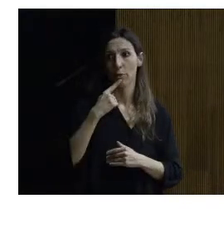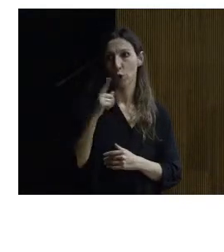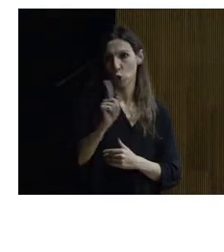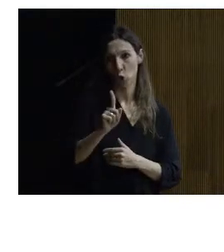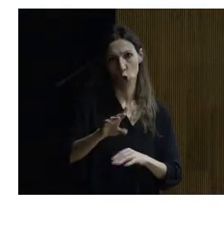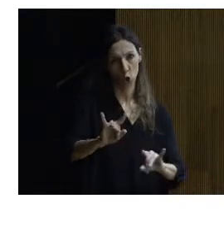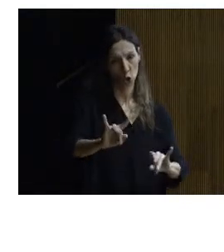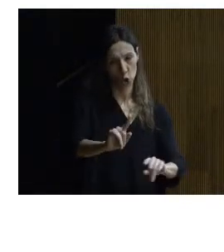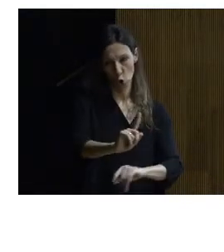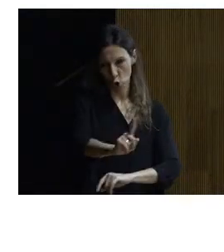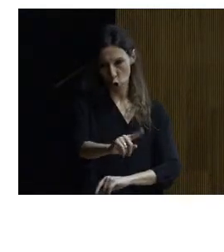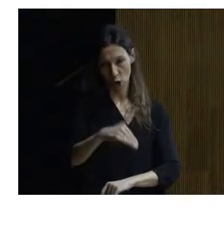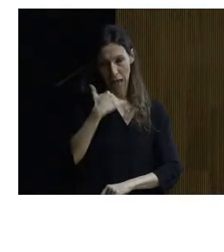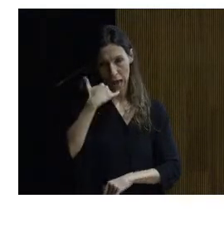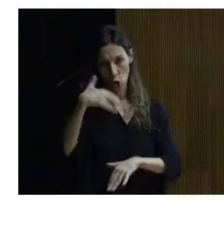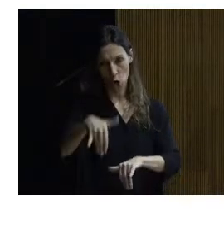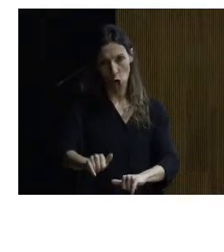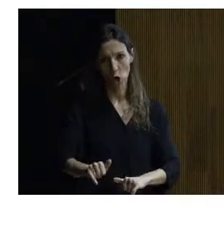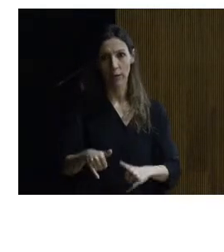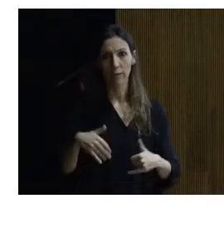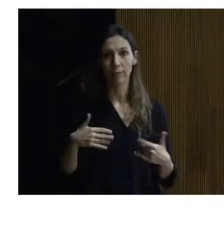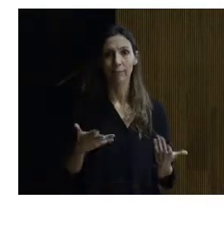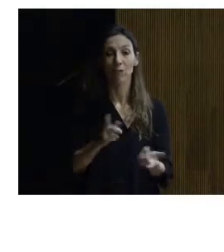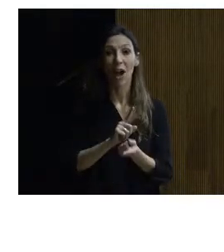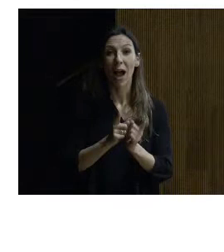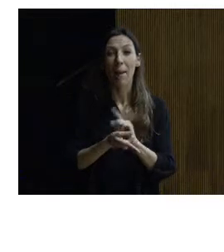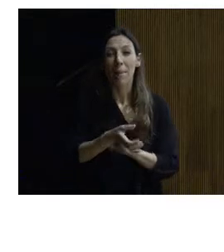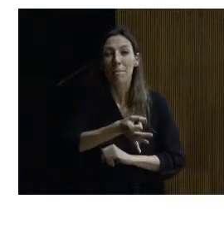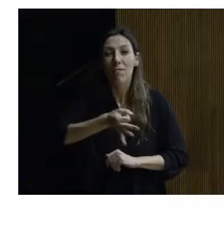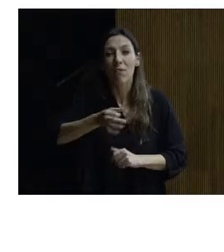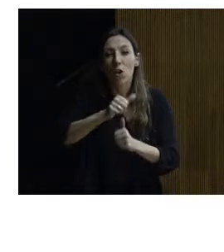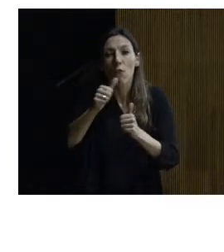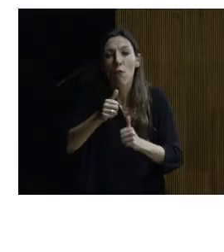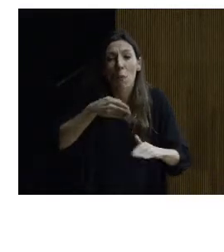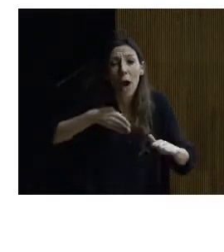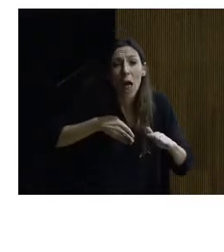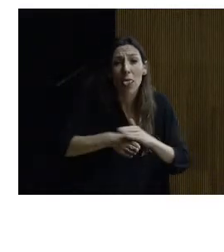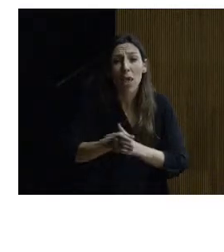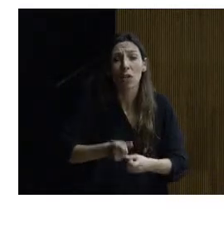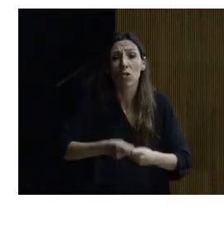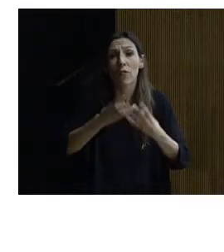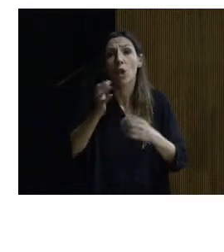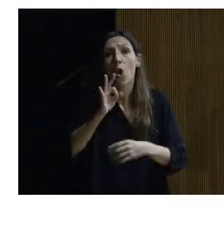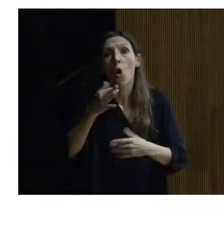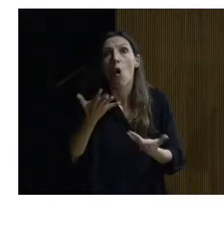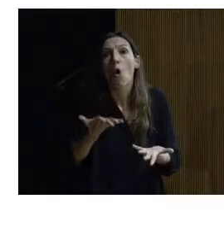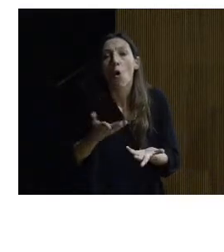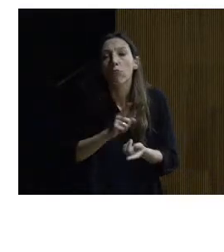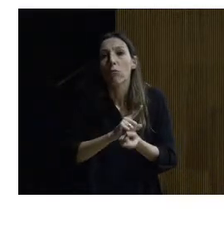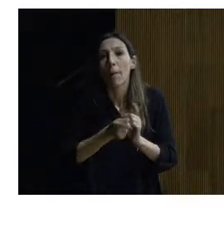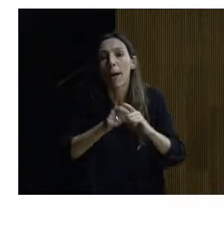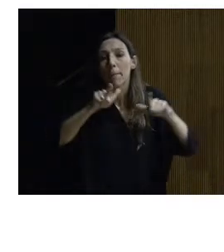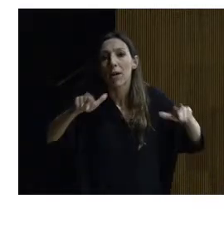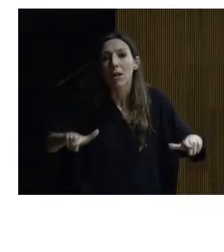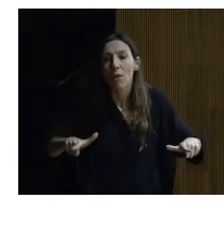acordáis? ¿hasta qué punto ese elemento puede variar la percepción de esa forma de entrar al edificio o el que convirtamos dos plataformas en